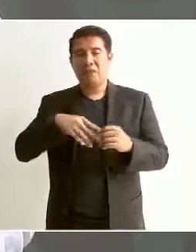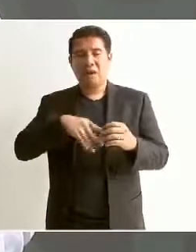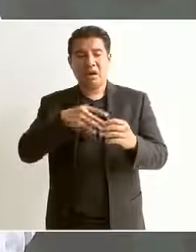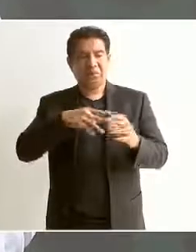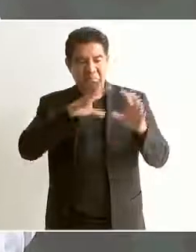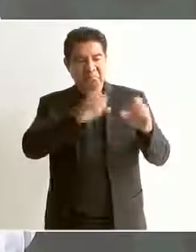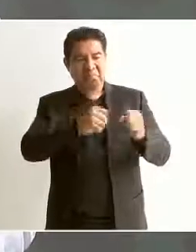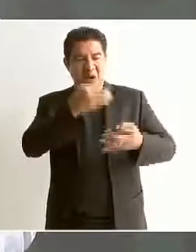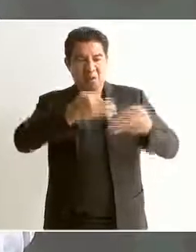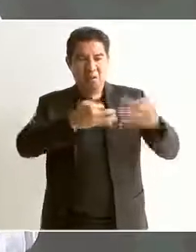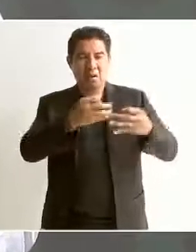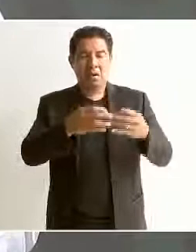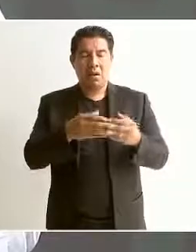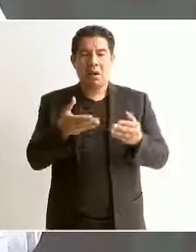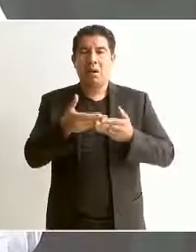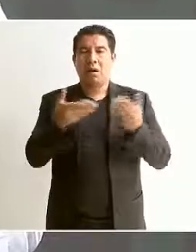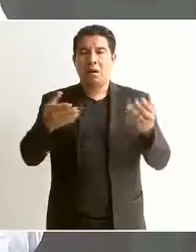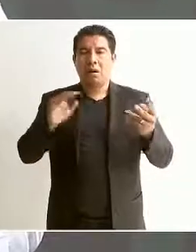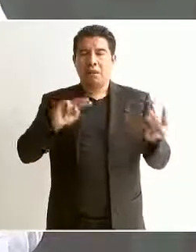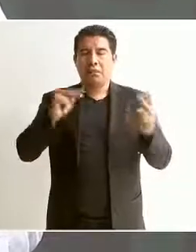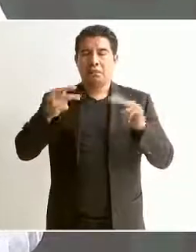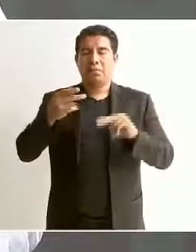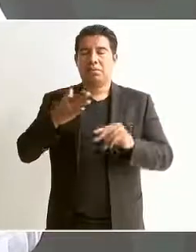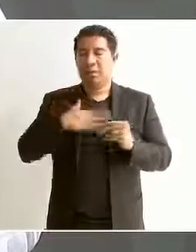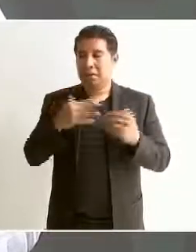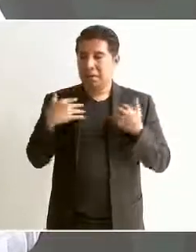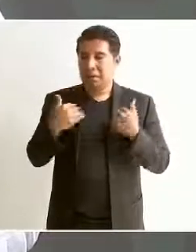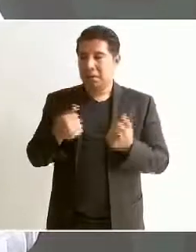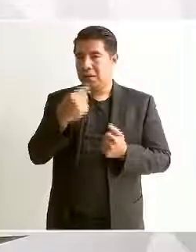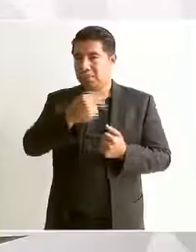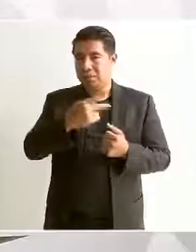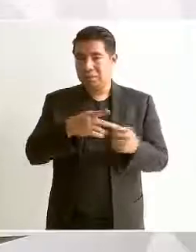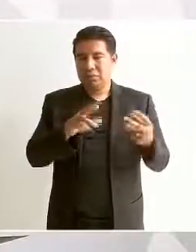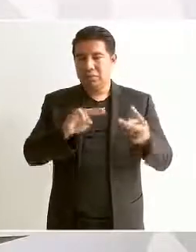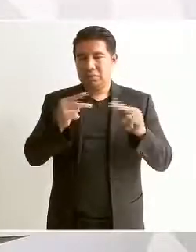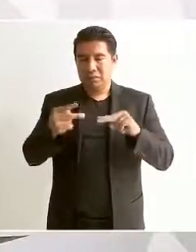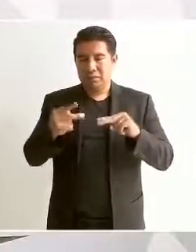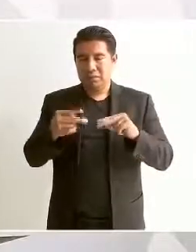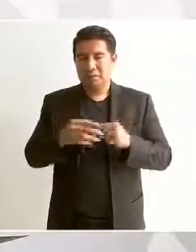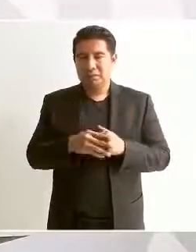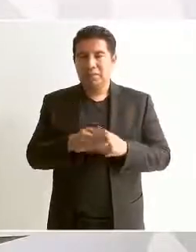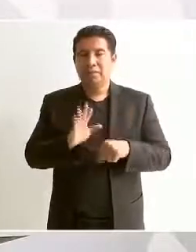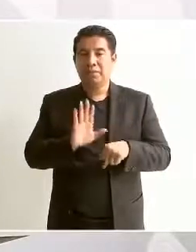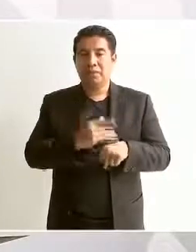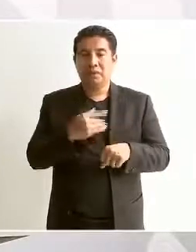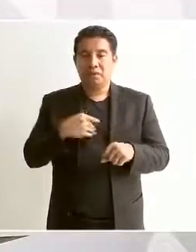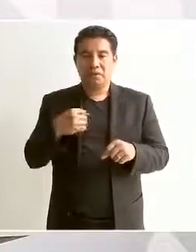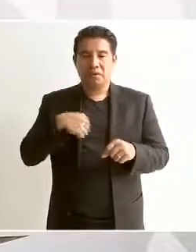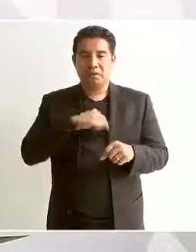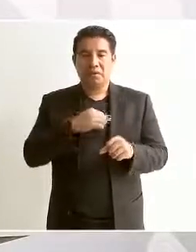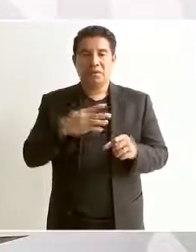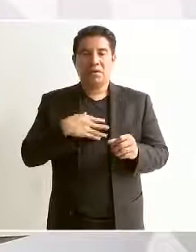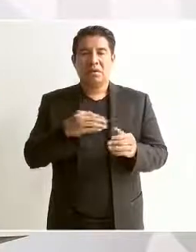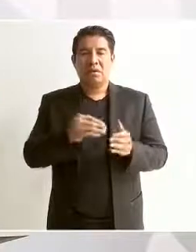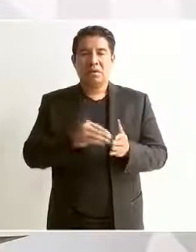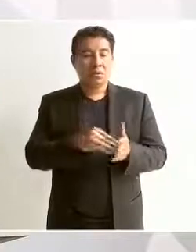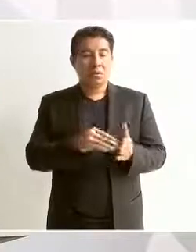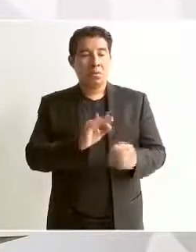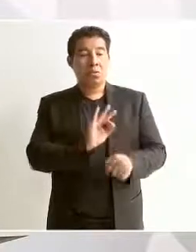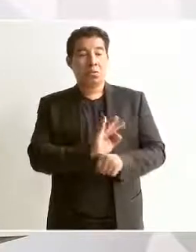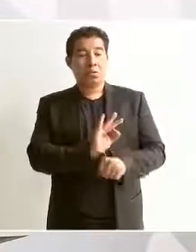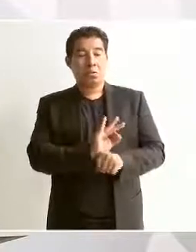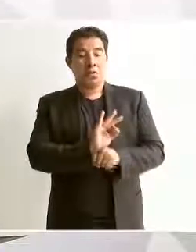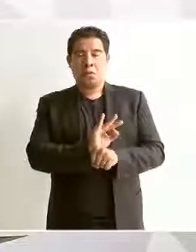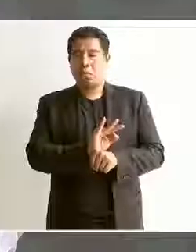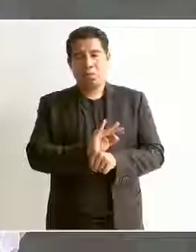Ahora ya lo están entendiendo más porque no hay impunidad el que la